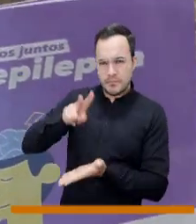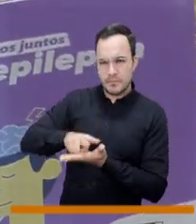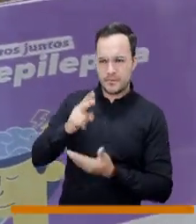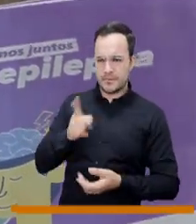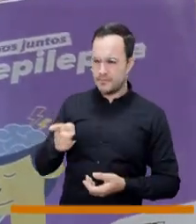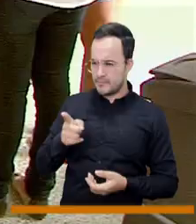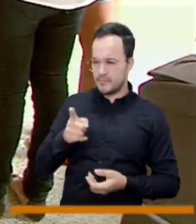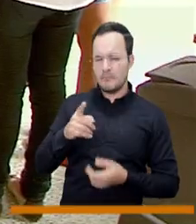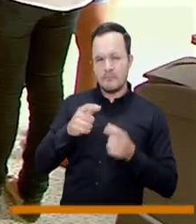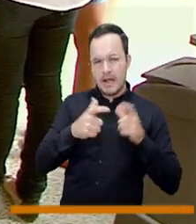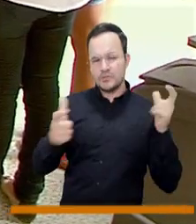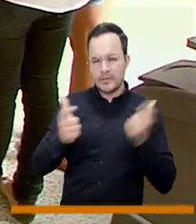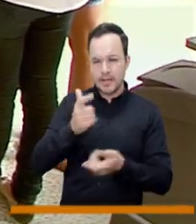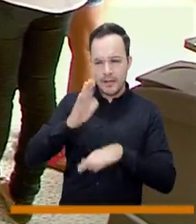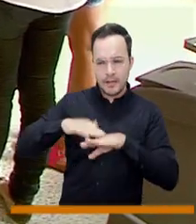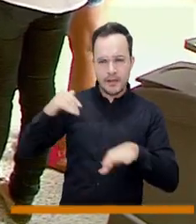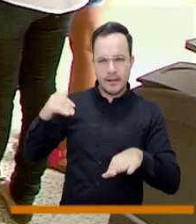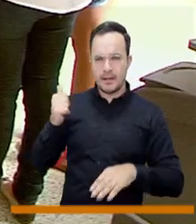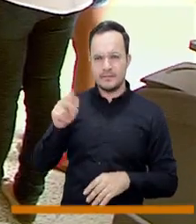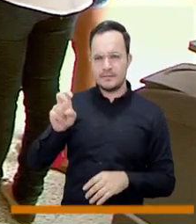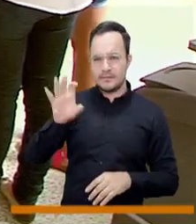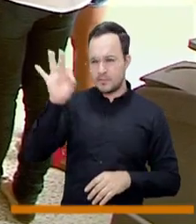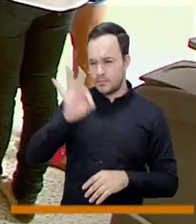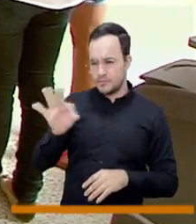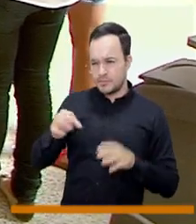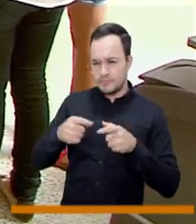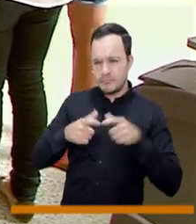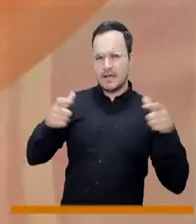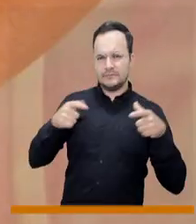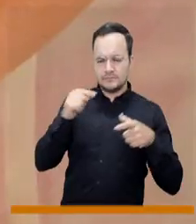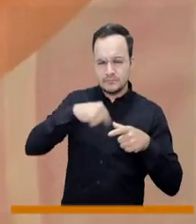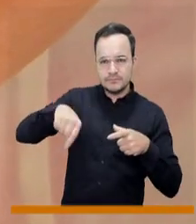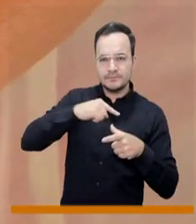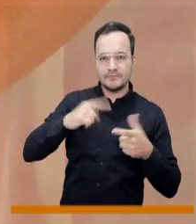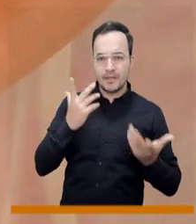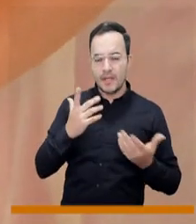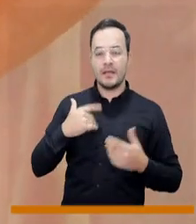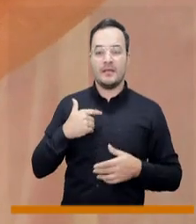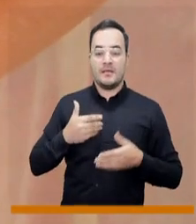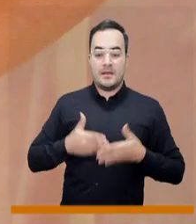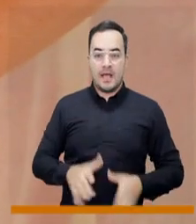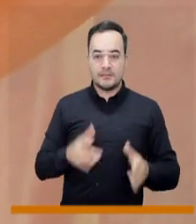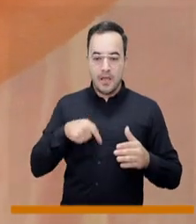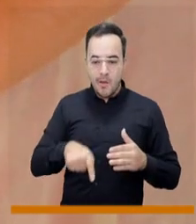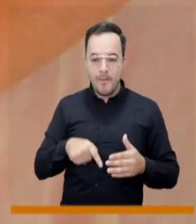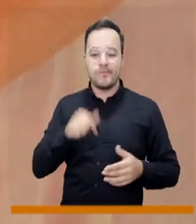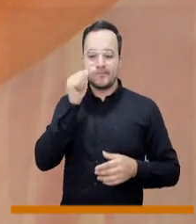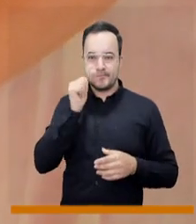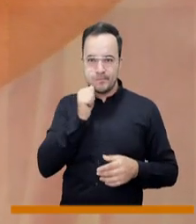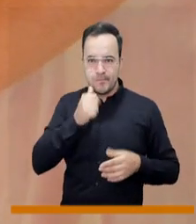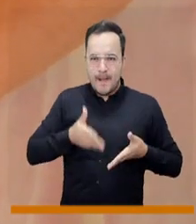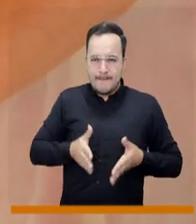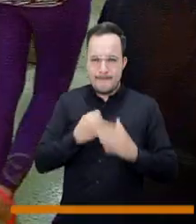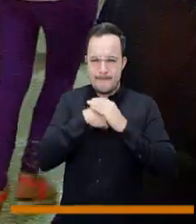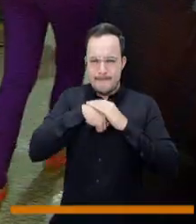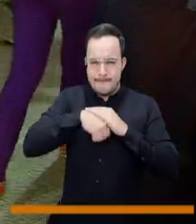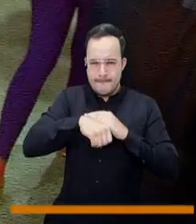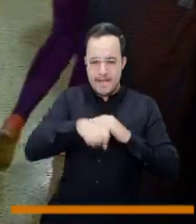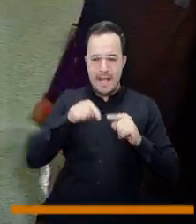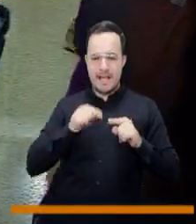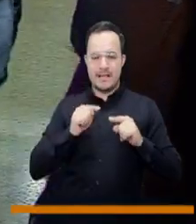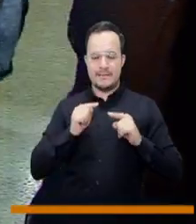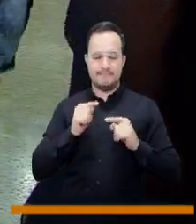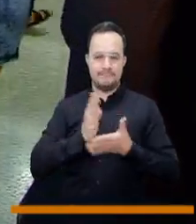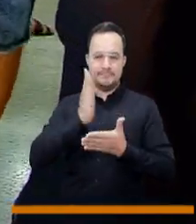% de las epilepsias se relacionan con lo que todo tiene que ver con las complicaciones en el embarazo, en el parto. sea que todo este